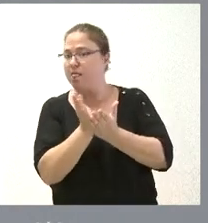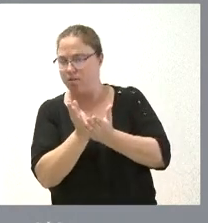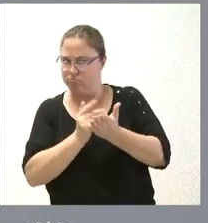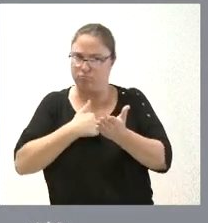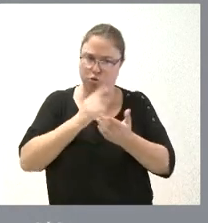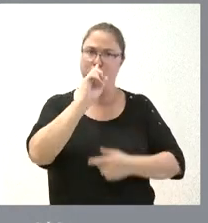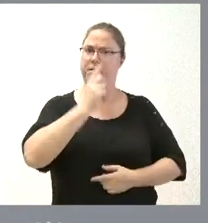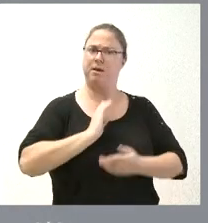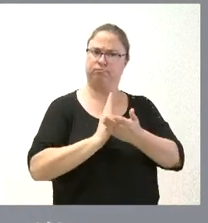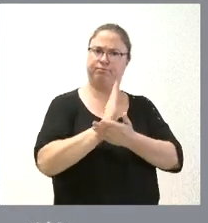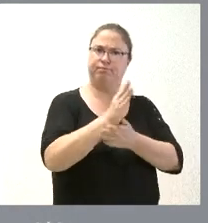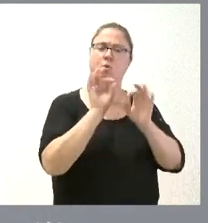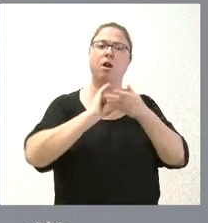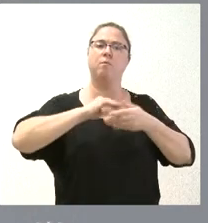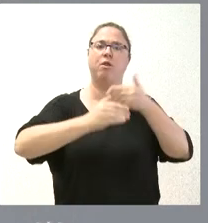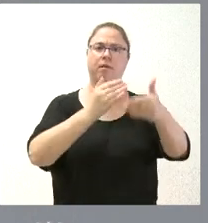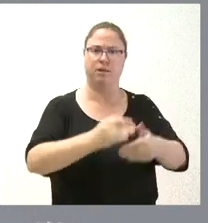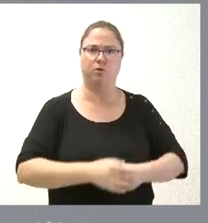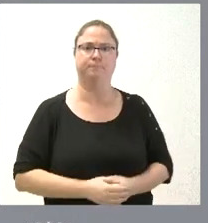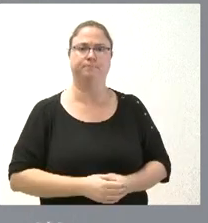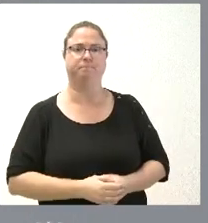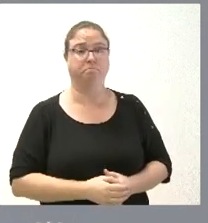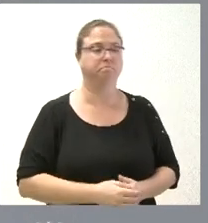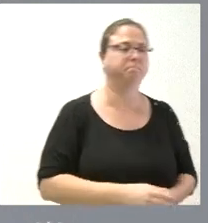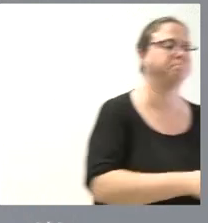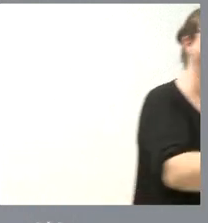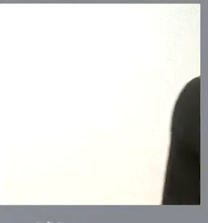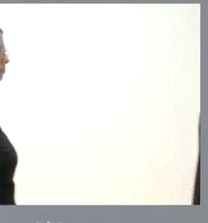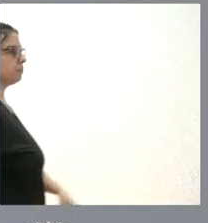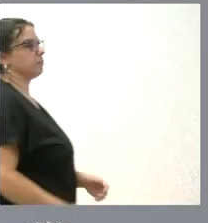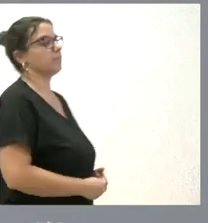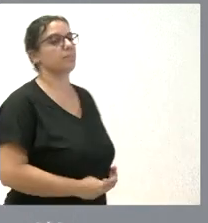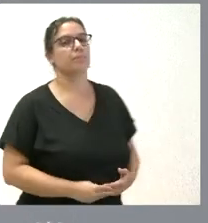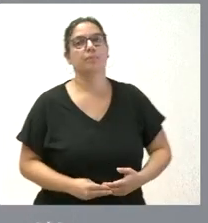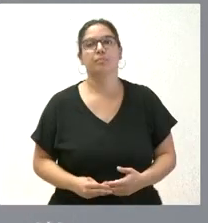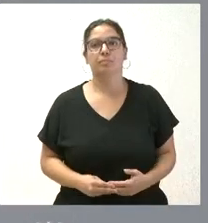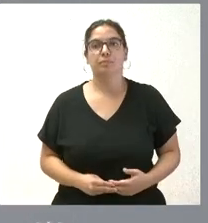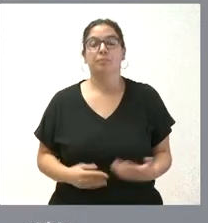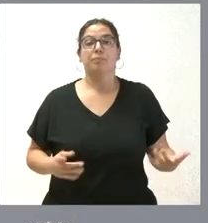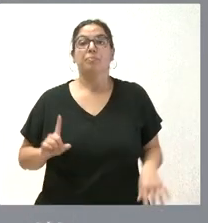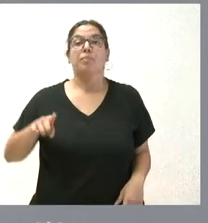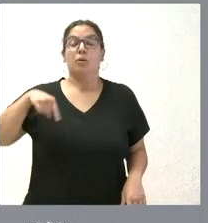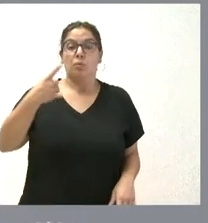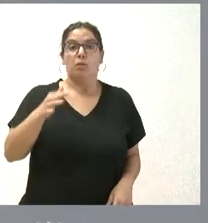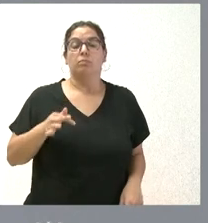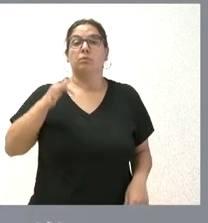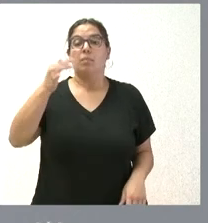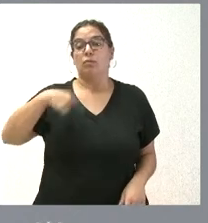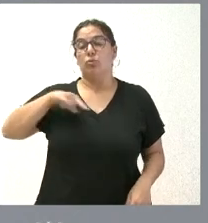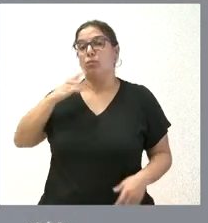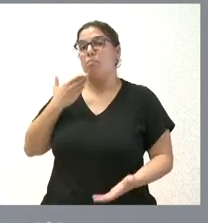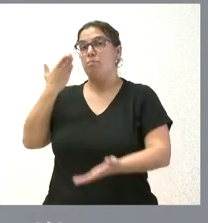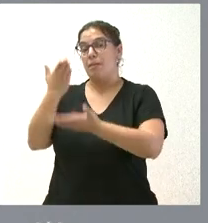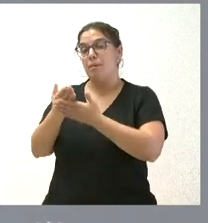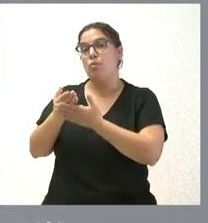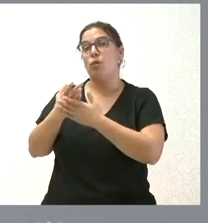fuimos los primeros en poner en marcha este procedimiento. Y luego, además de esto, le pedimos a la AIREF que nos orientara en un modelo, en un